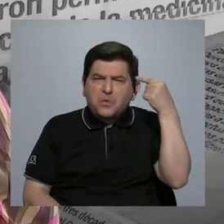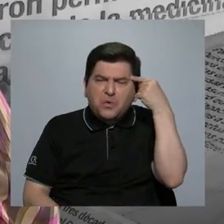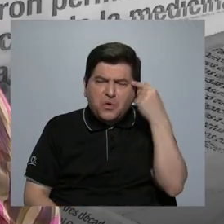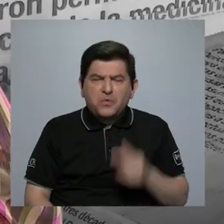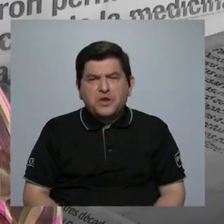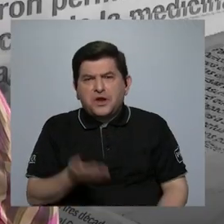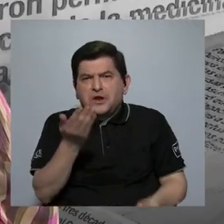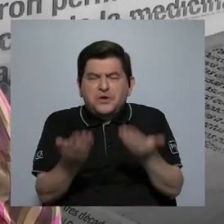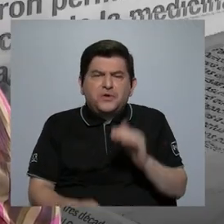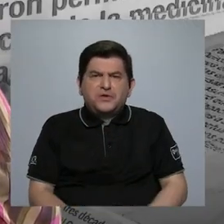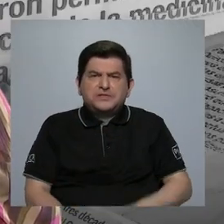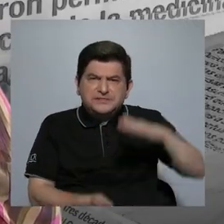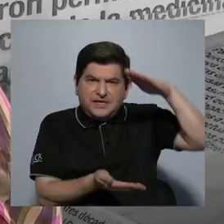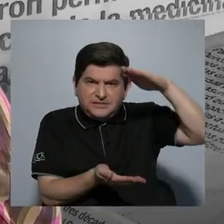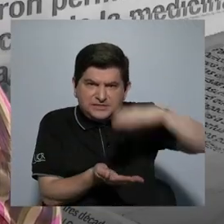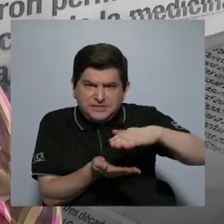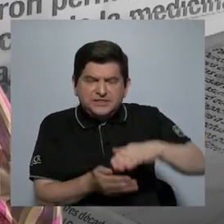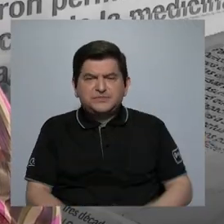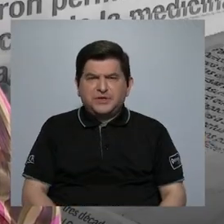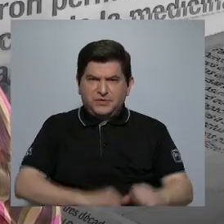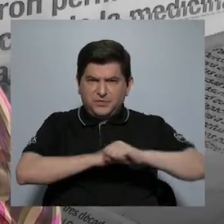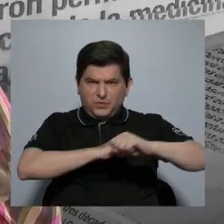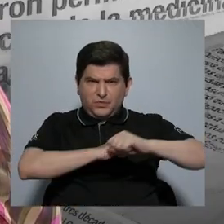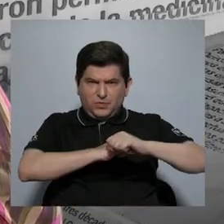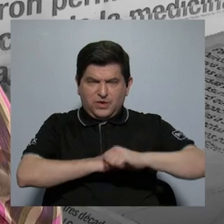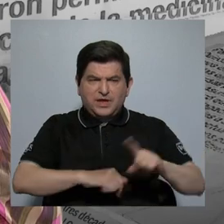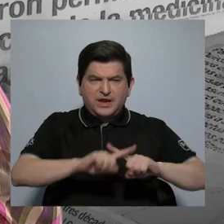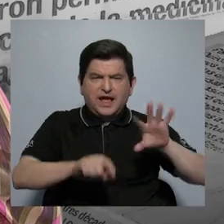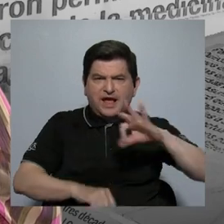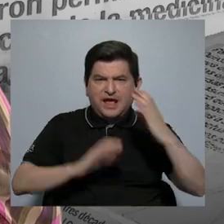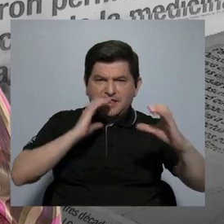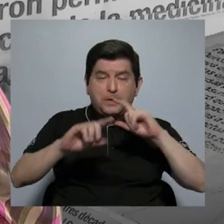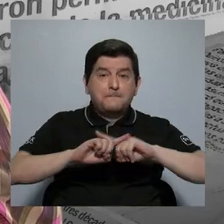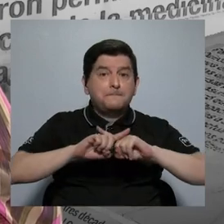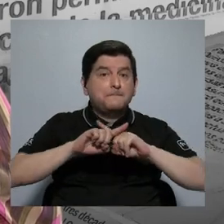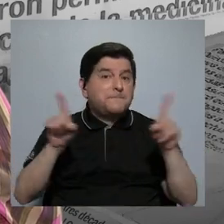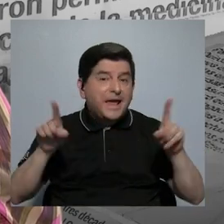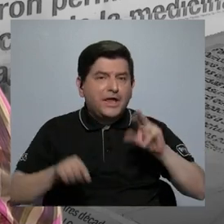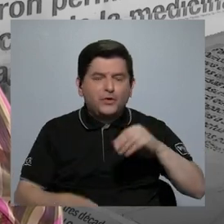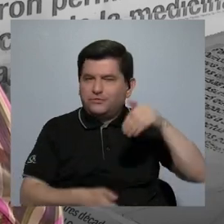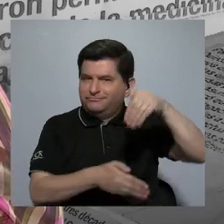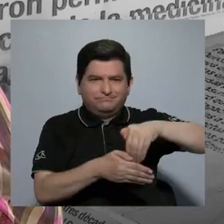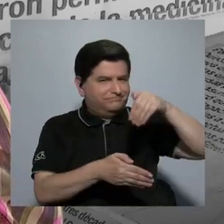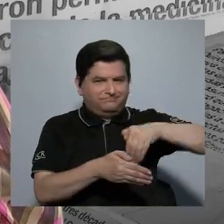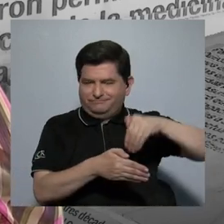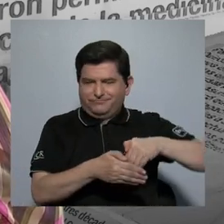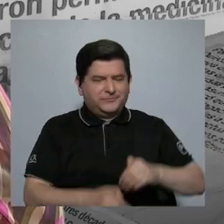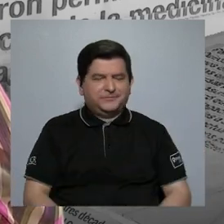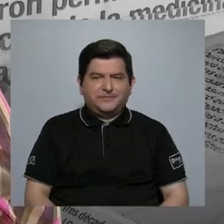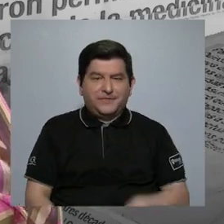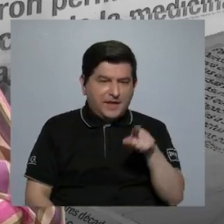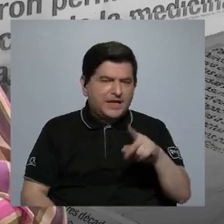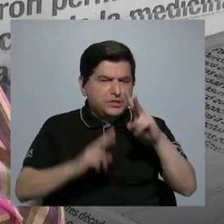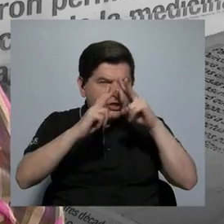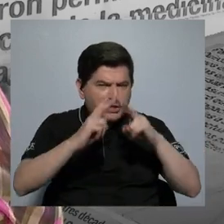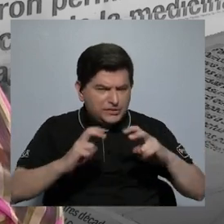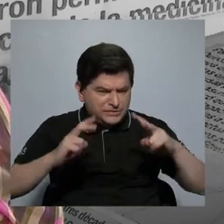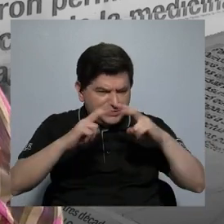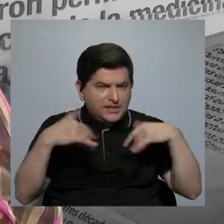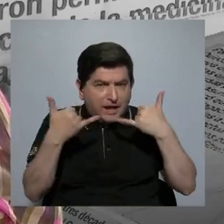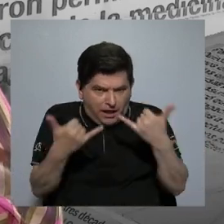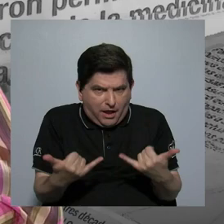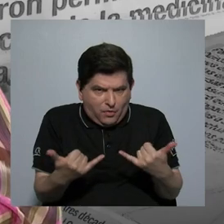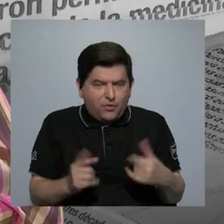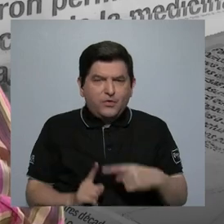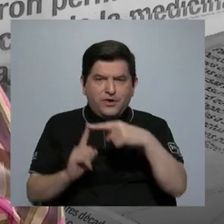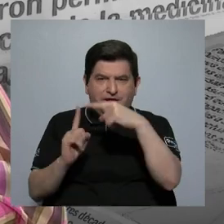gobiernos que habían quitado pauta a ciertos medios, pero no documentado de esta forma. Digamos, esta revisión que